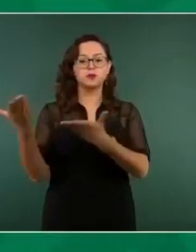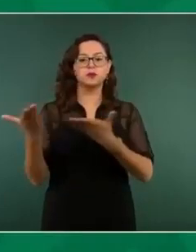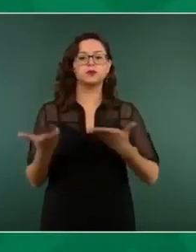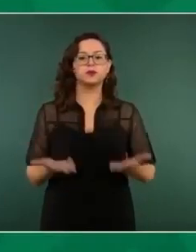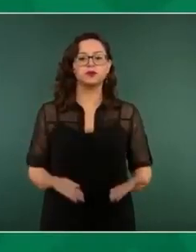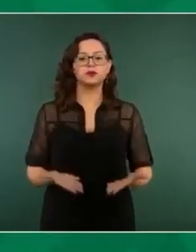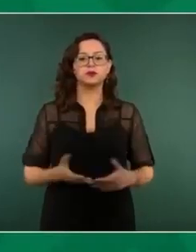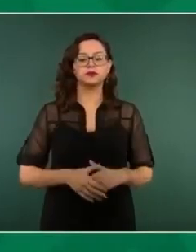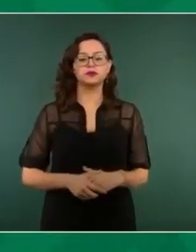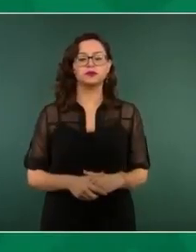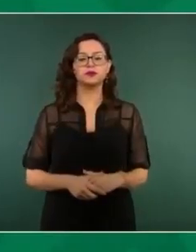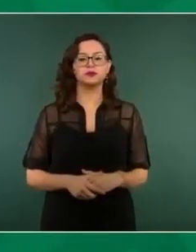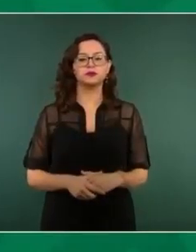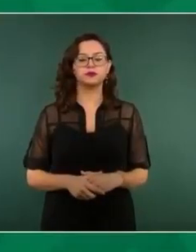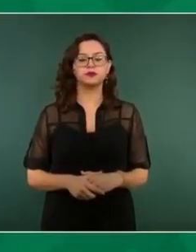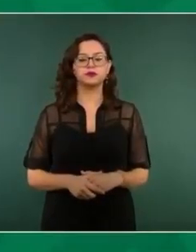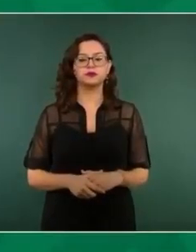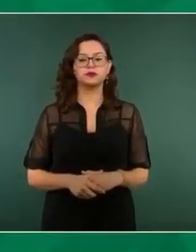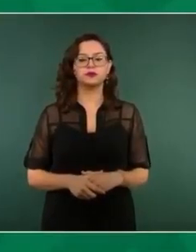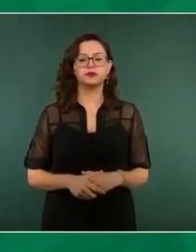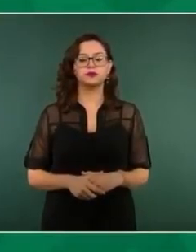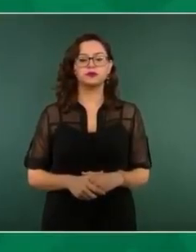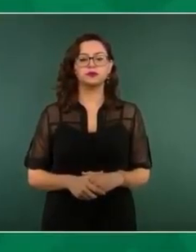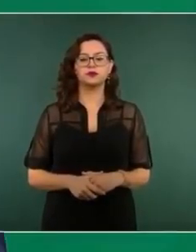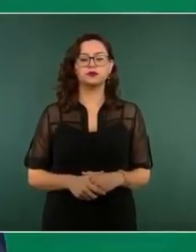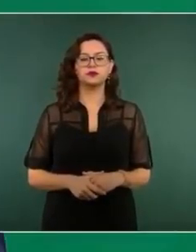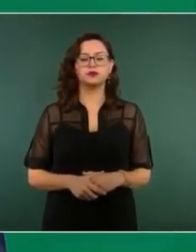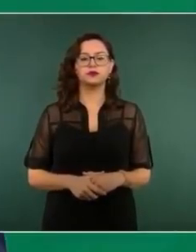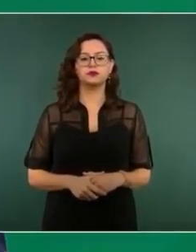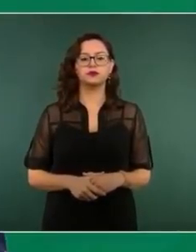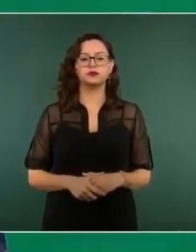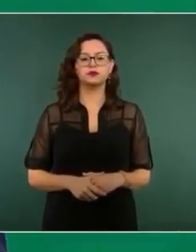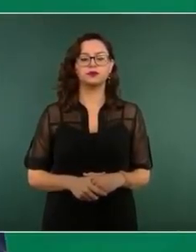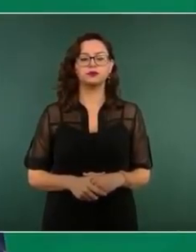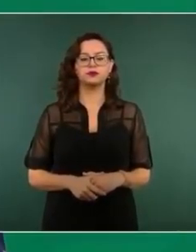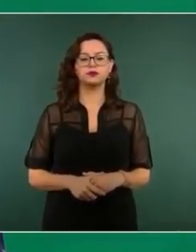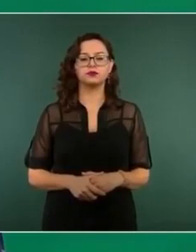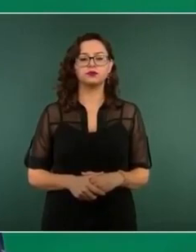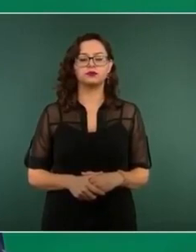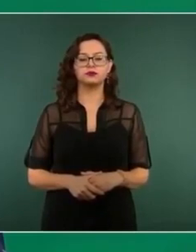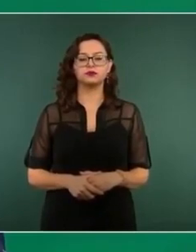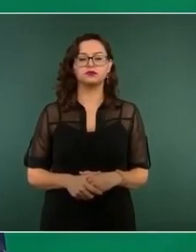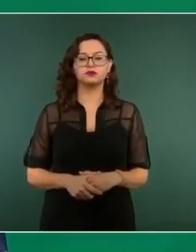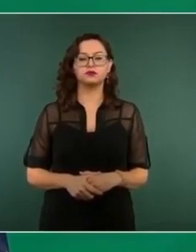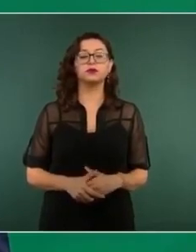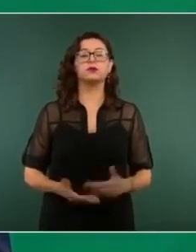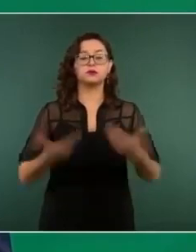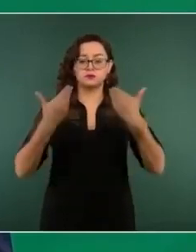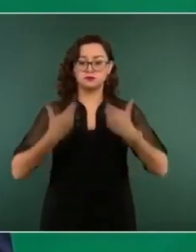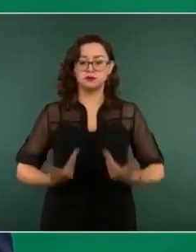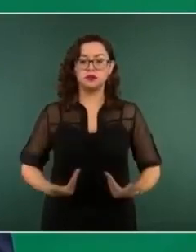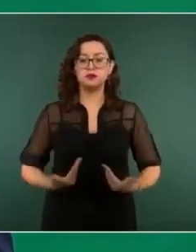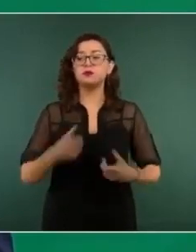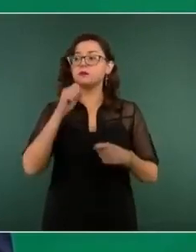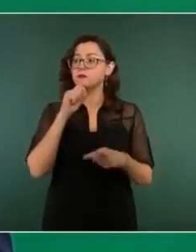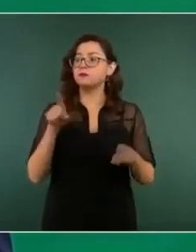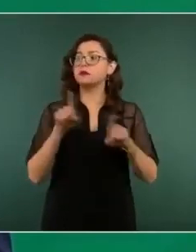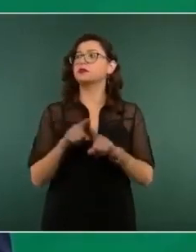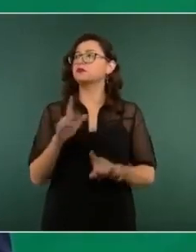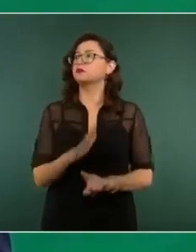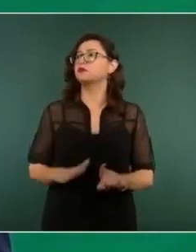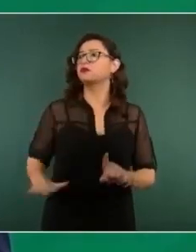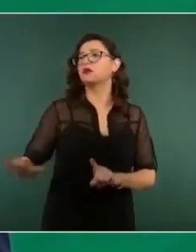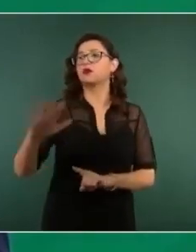Es como siempre para su servidor, así como para toda la sociedad queretana,